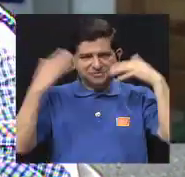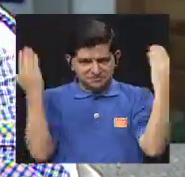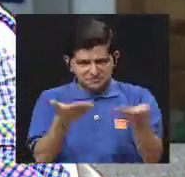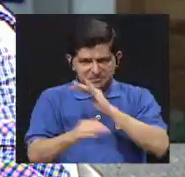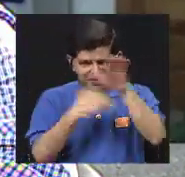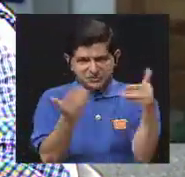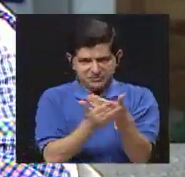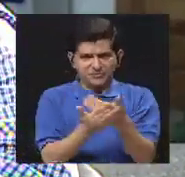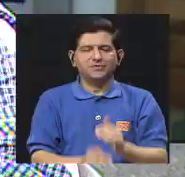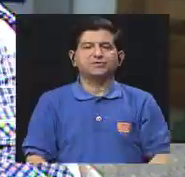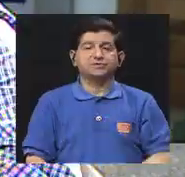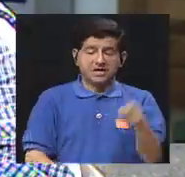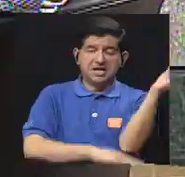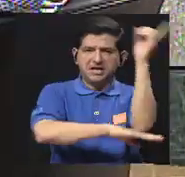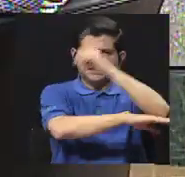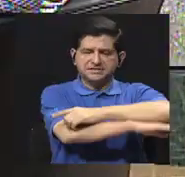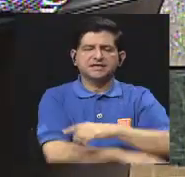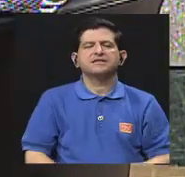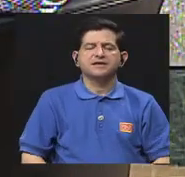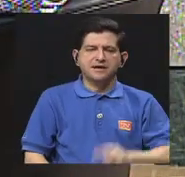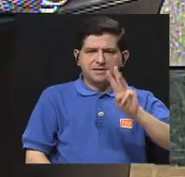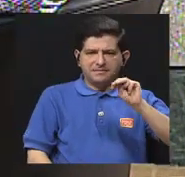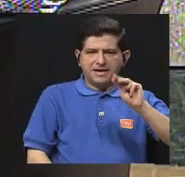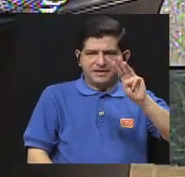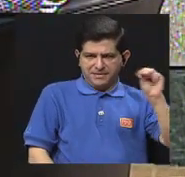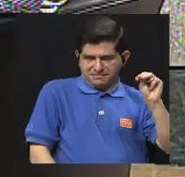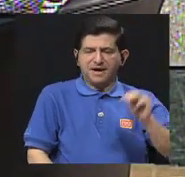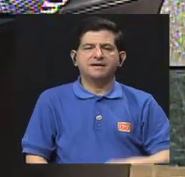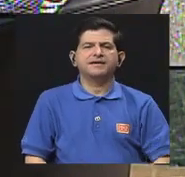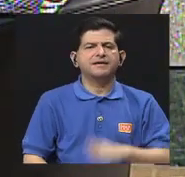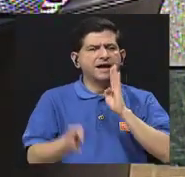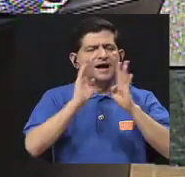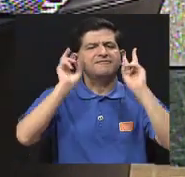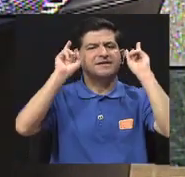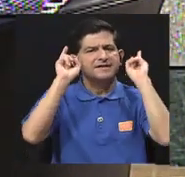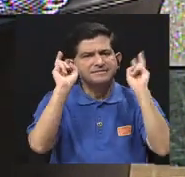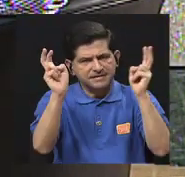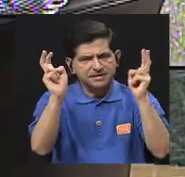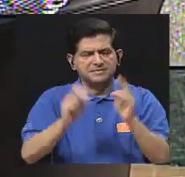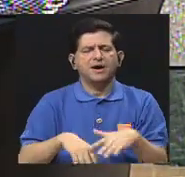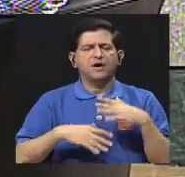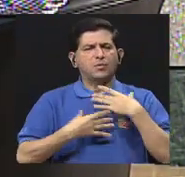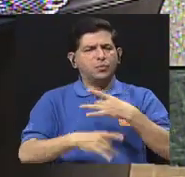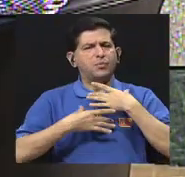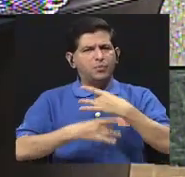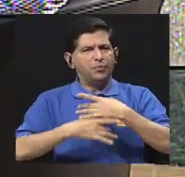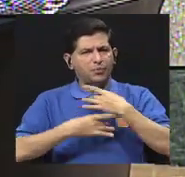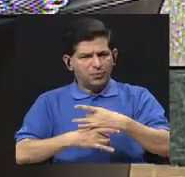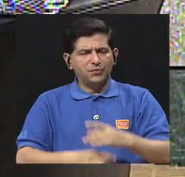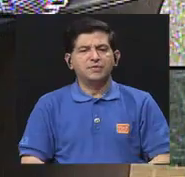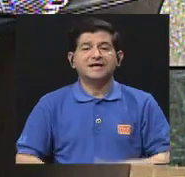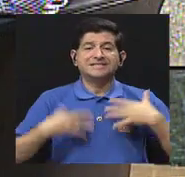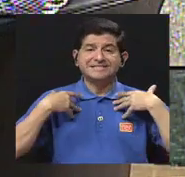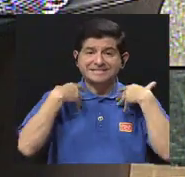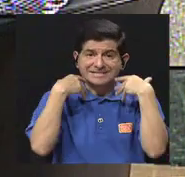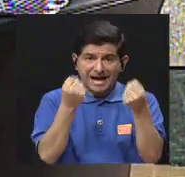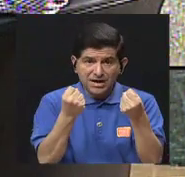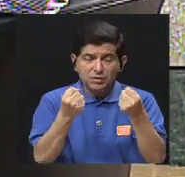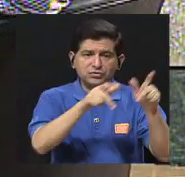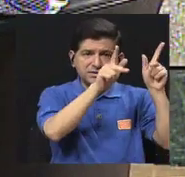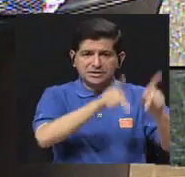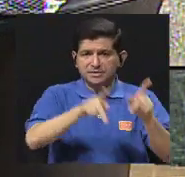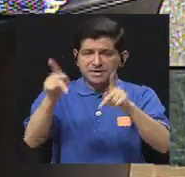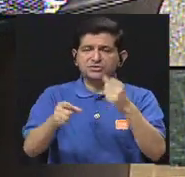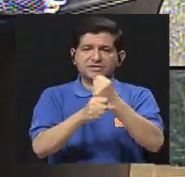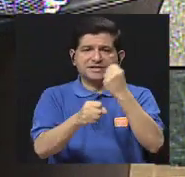bienvenidos. Para el día de hoy, María del Mar, pues vamos a conversar de un tema muy interesante y es la salud del